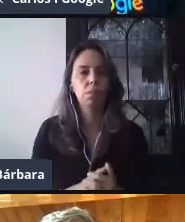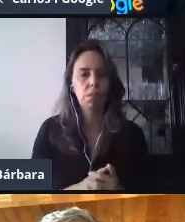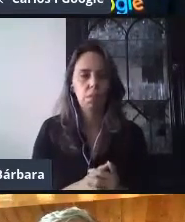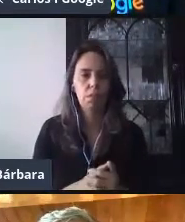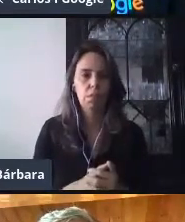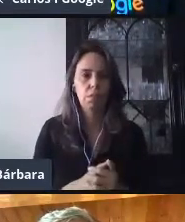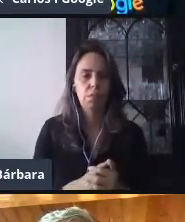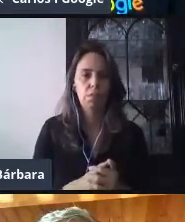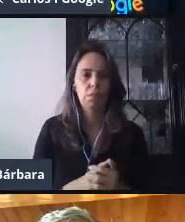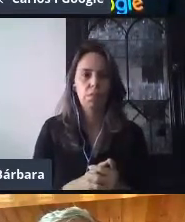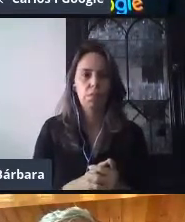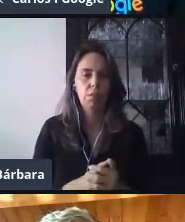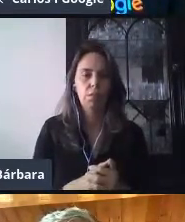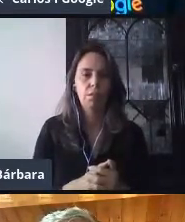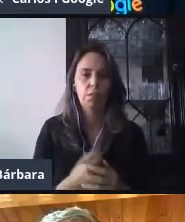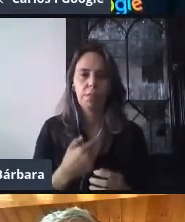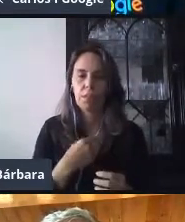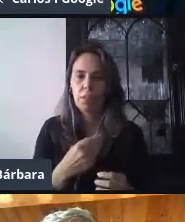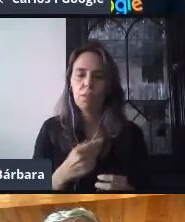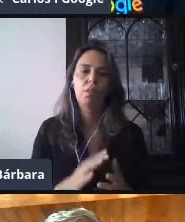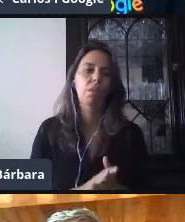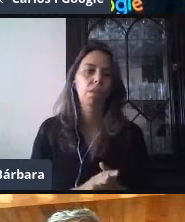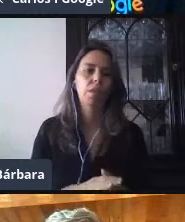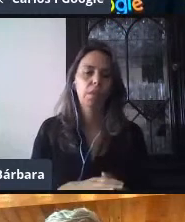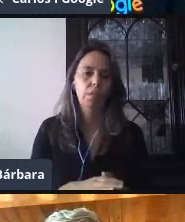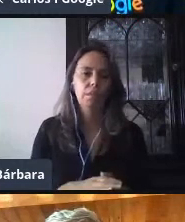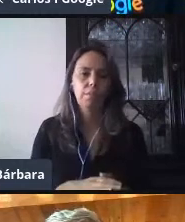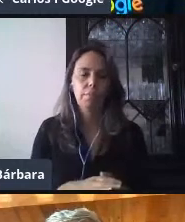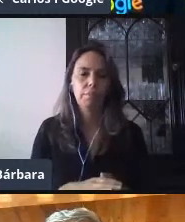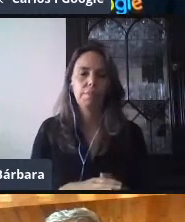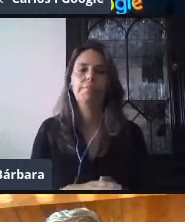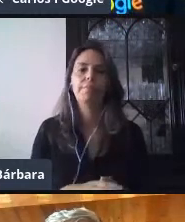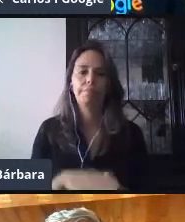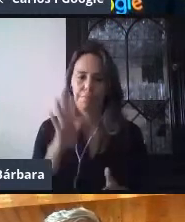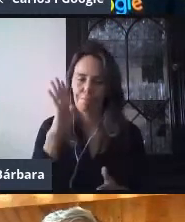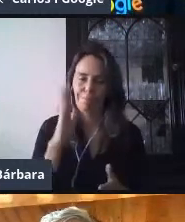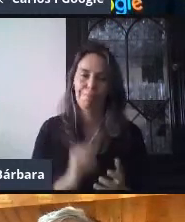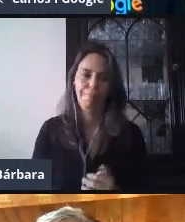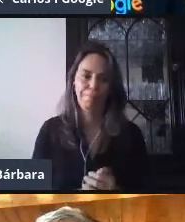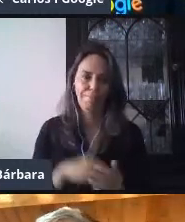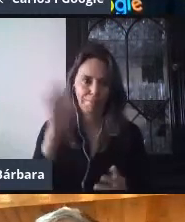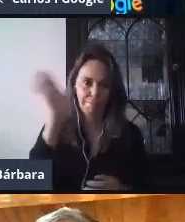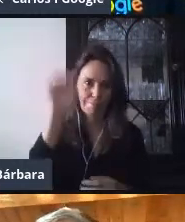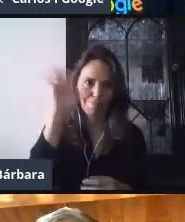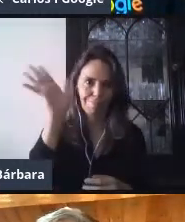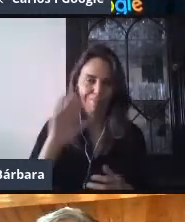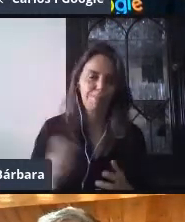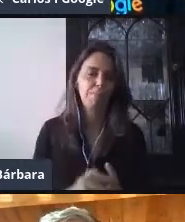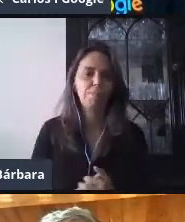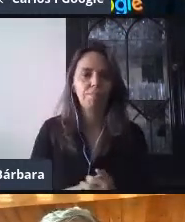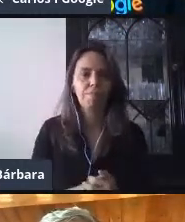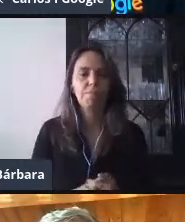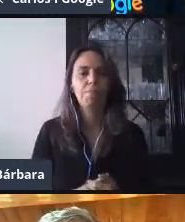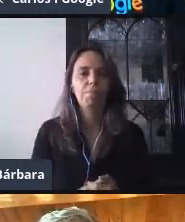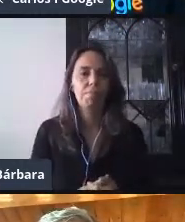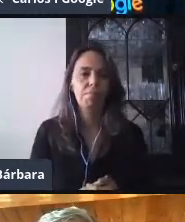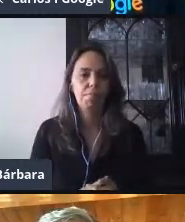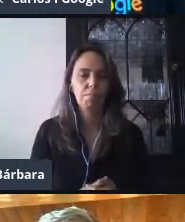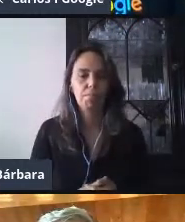incorporarlo en todas las actividades. Y, bueno, muchísimas gracias, Bárbara, y muchísimas gracias a todos los miembros de la comunidad.